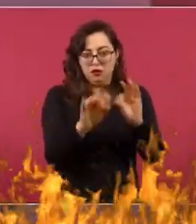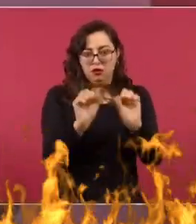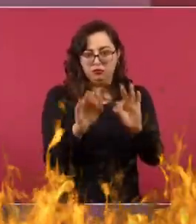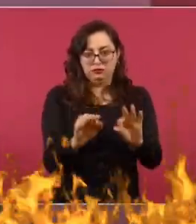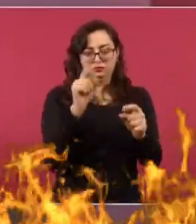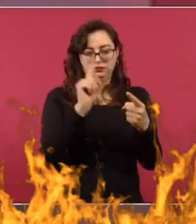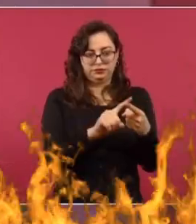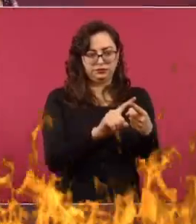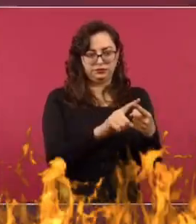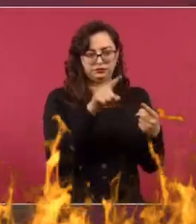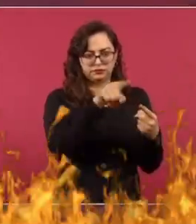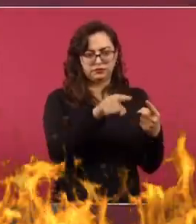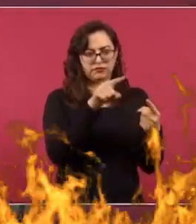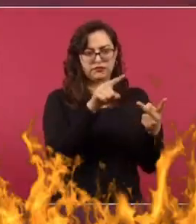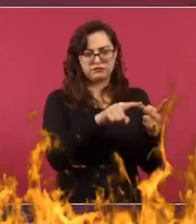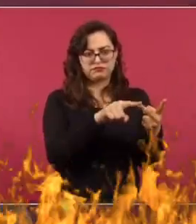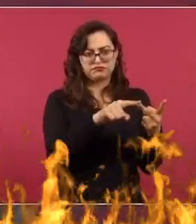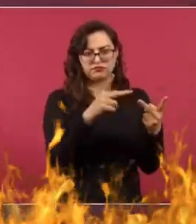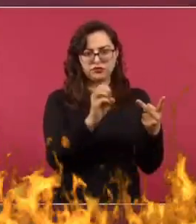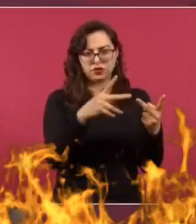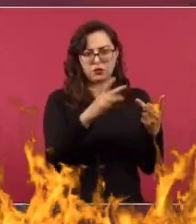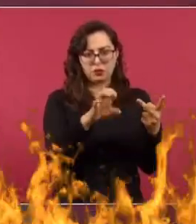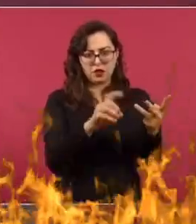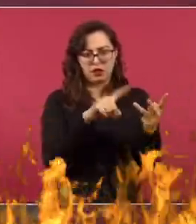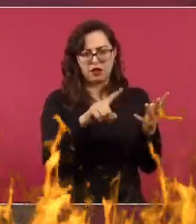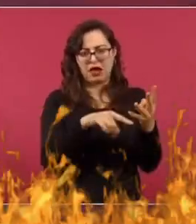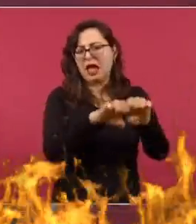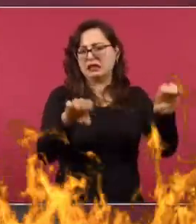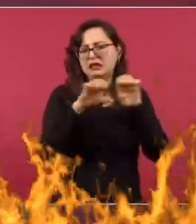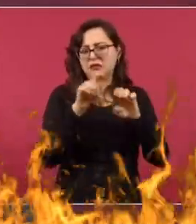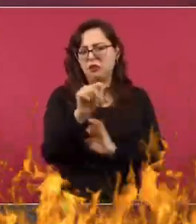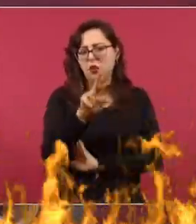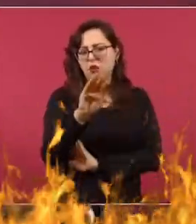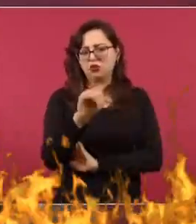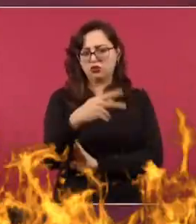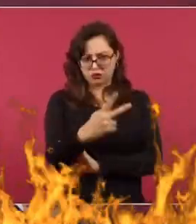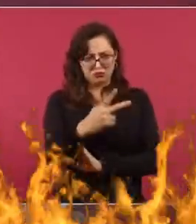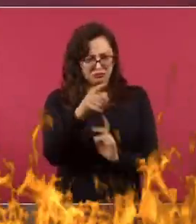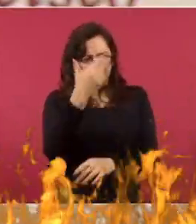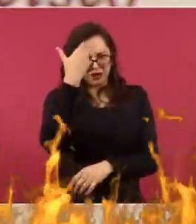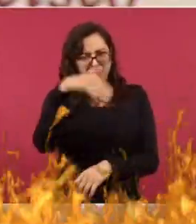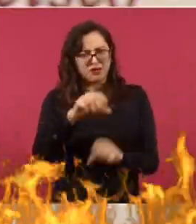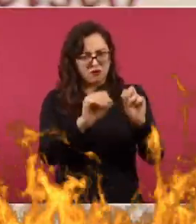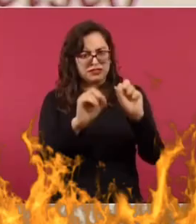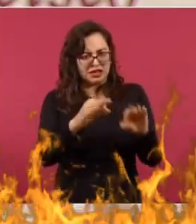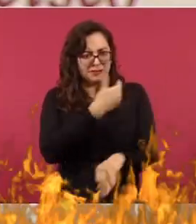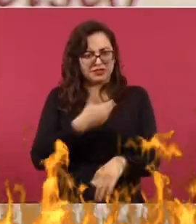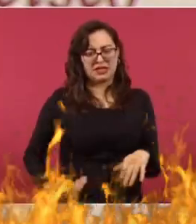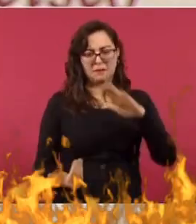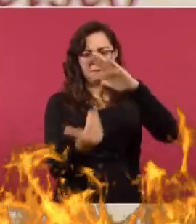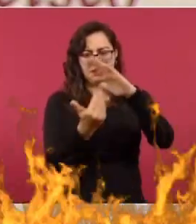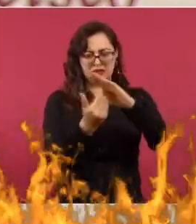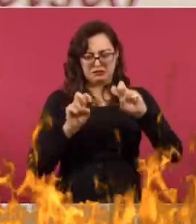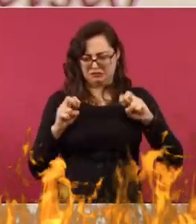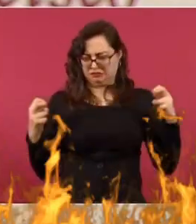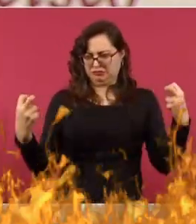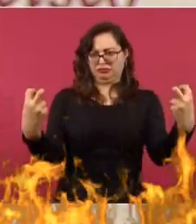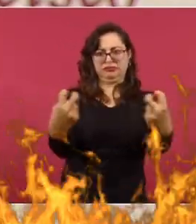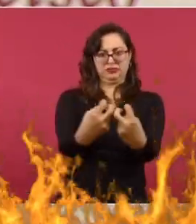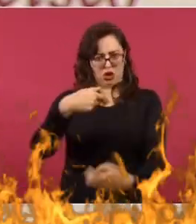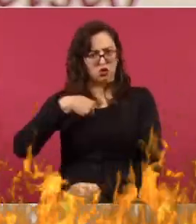estaba Jared Bushner, estaba Mike Pompeo. Vamos a decir, su círculo más cercano en torno a su escritorio, que ves en las series televisivas. Y tu servidor nada más.